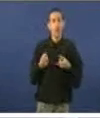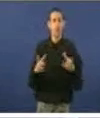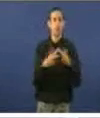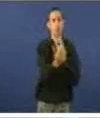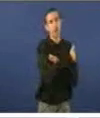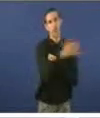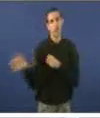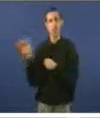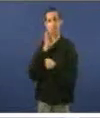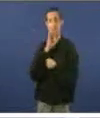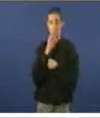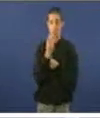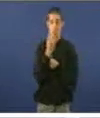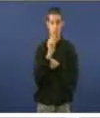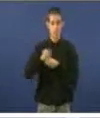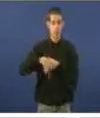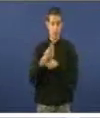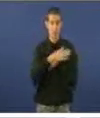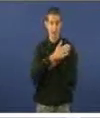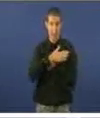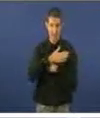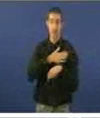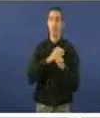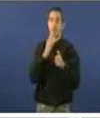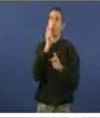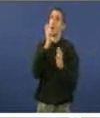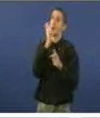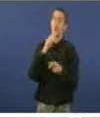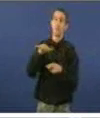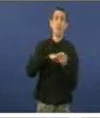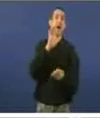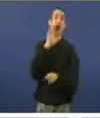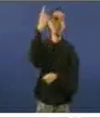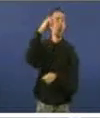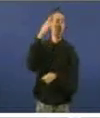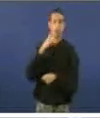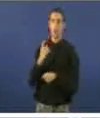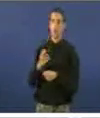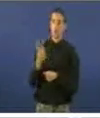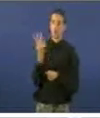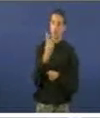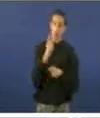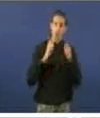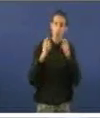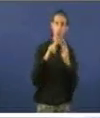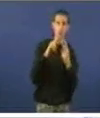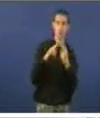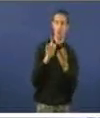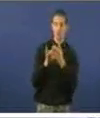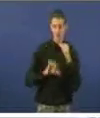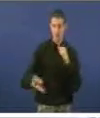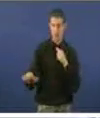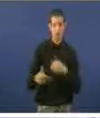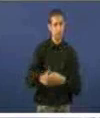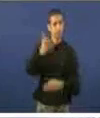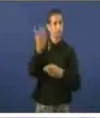24 horas despois deste acto reivindicativo notoural, a estes xornalistas comunícaselles que xa non van a presentar o